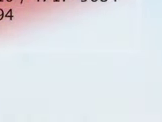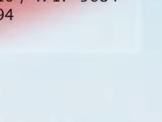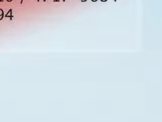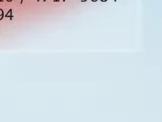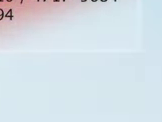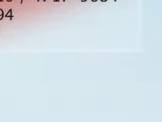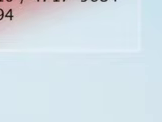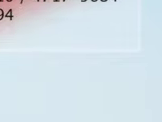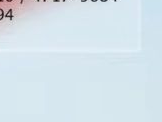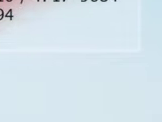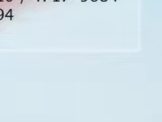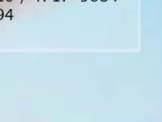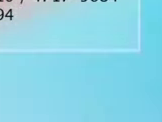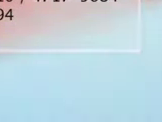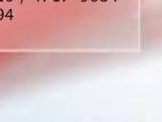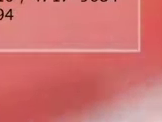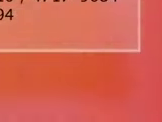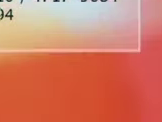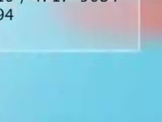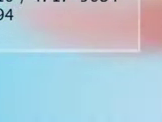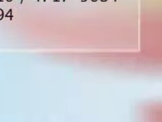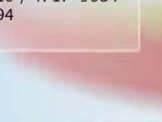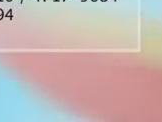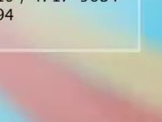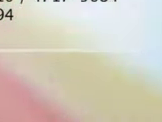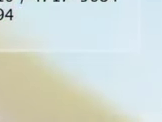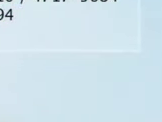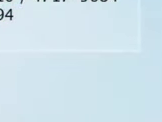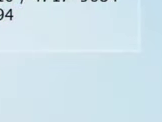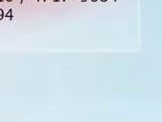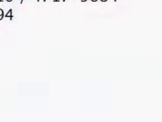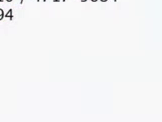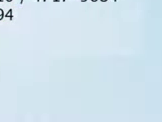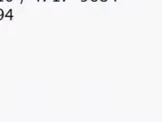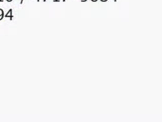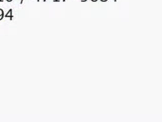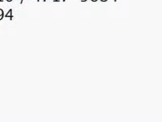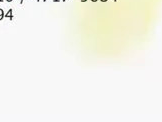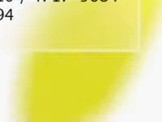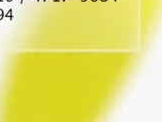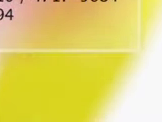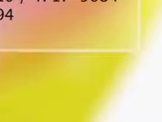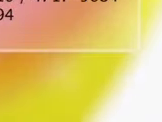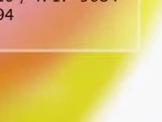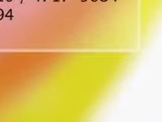o al 45830918, o al